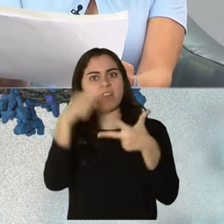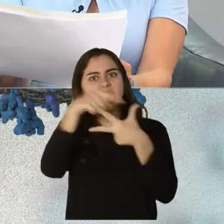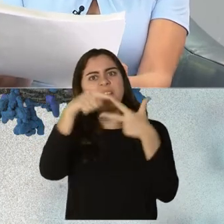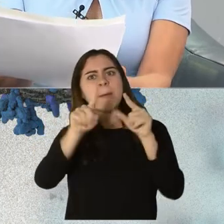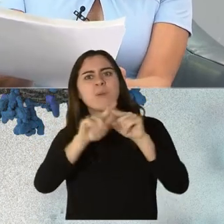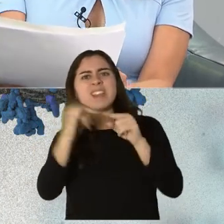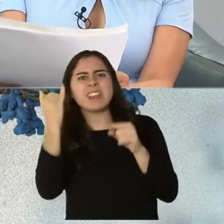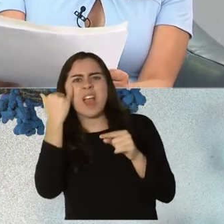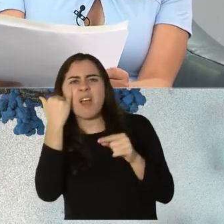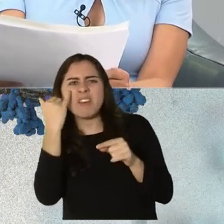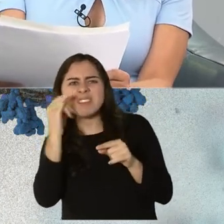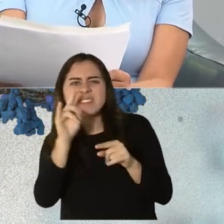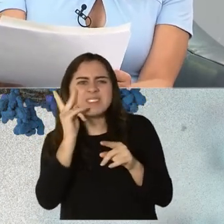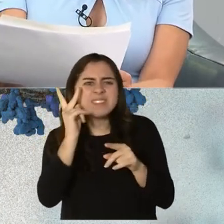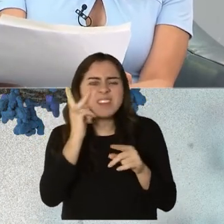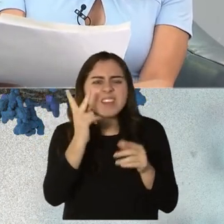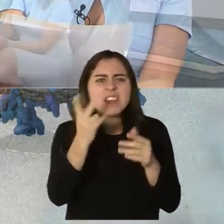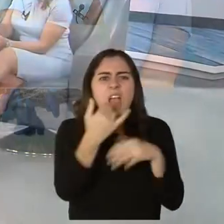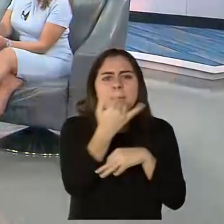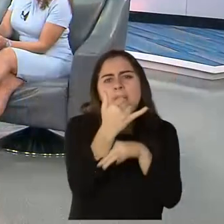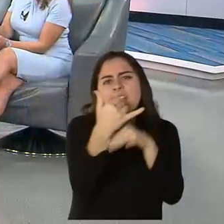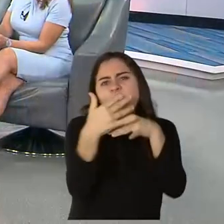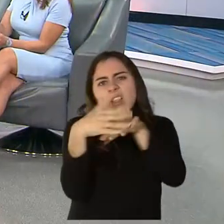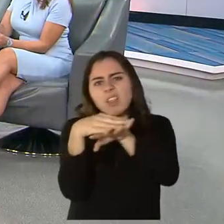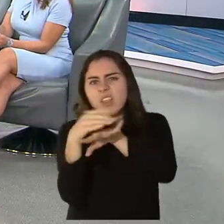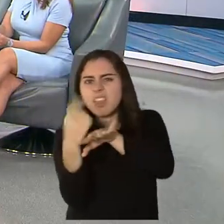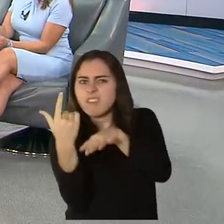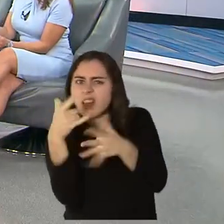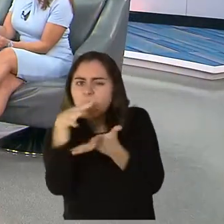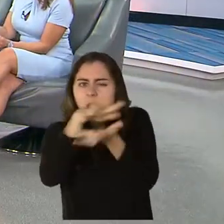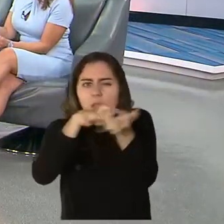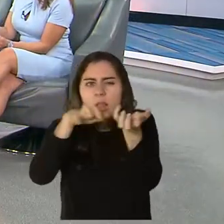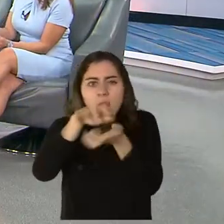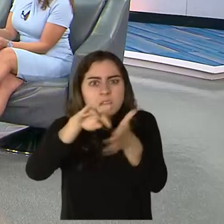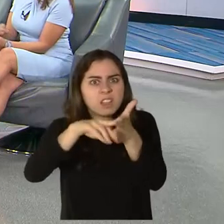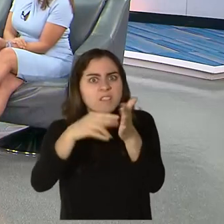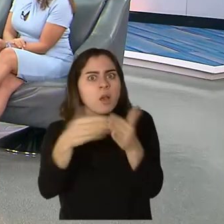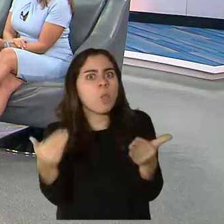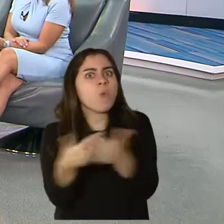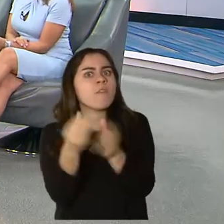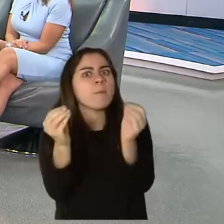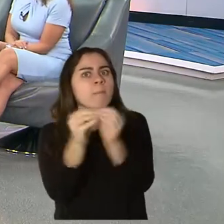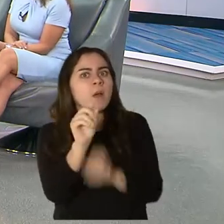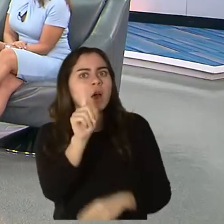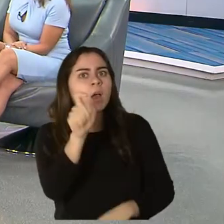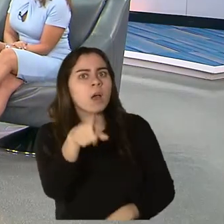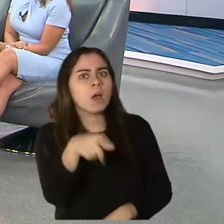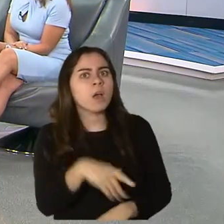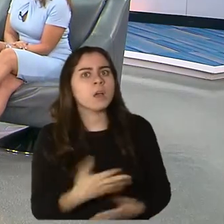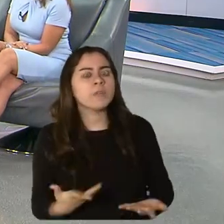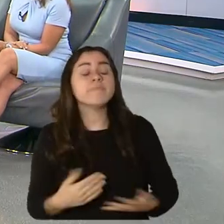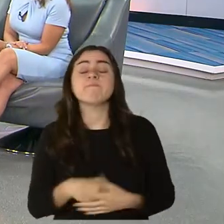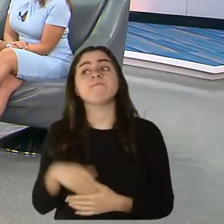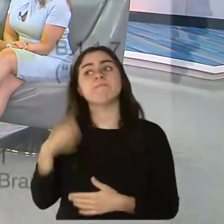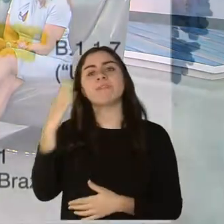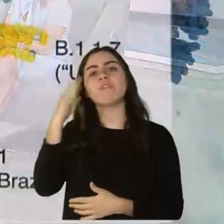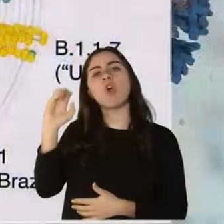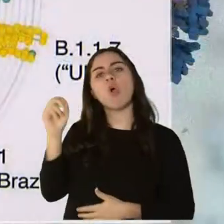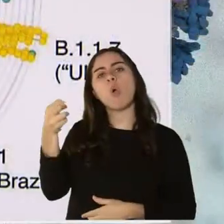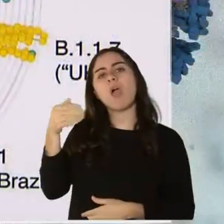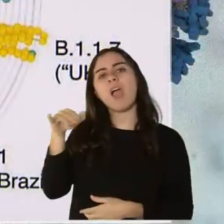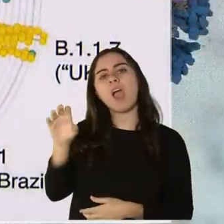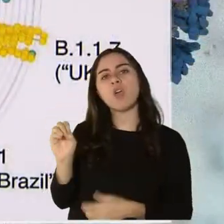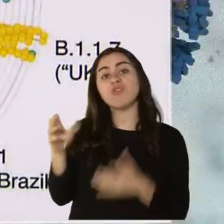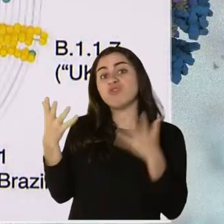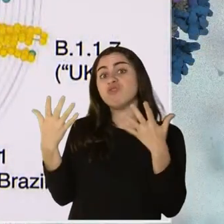de amarillo. ¿Significa que eso es el inicio de otra evolución? Bueno, acuérdate que ya en Ohio, en Columbus, Ohio, se identificó algo